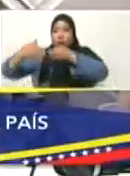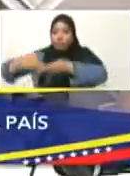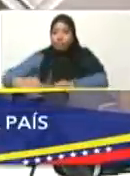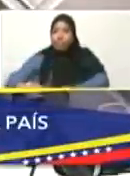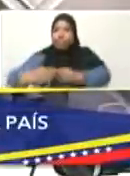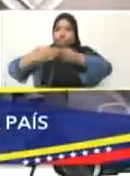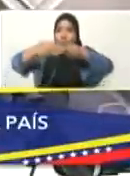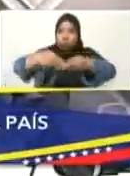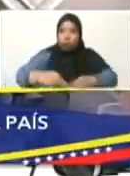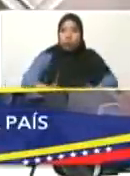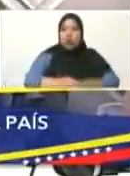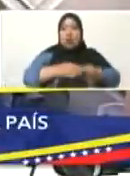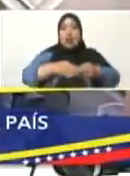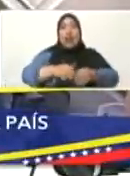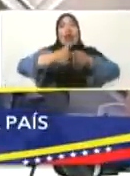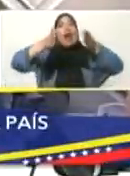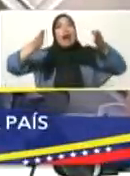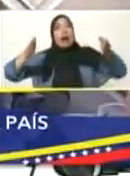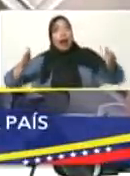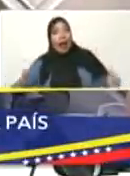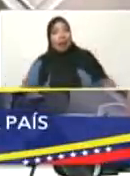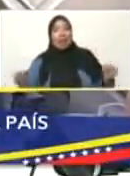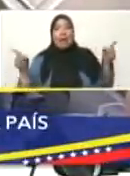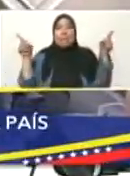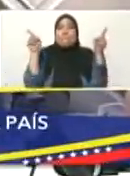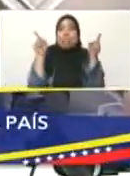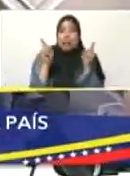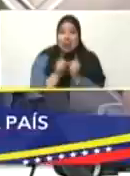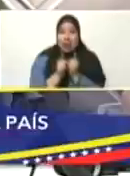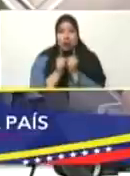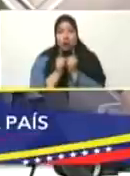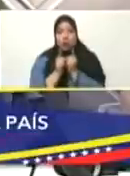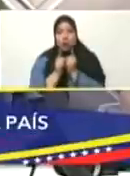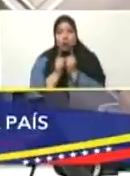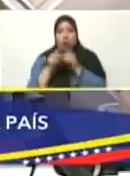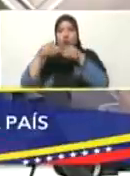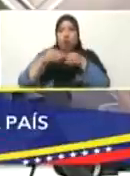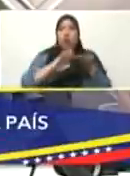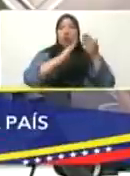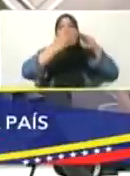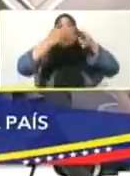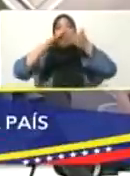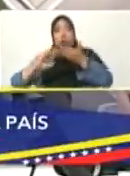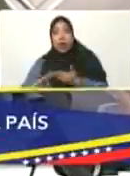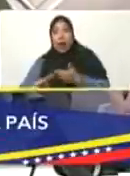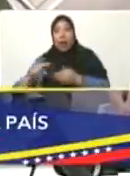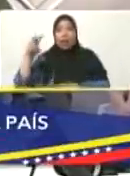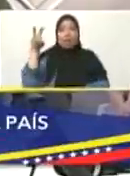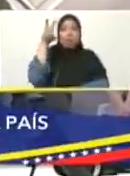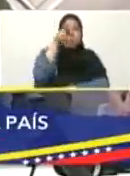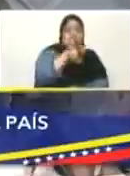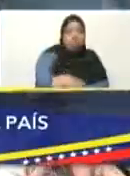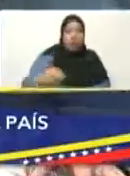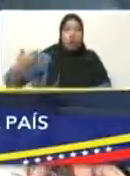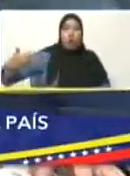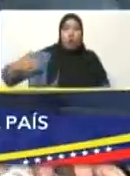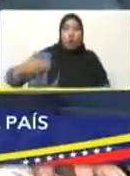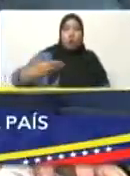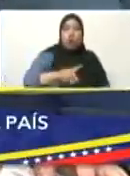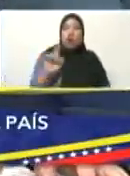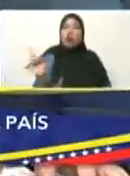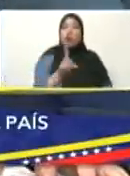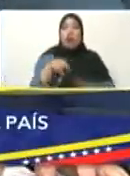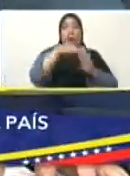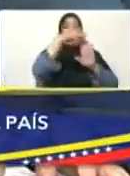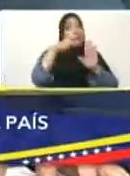De embarcaciones grandes, medianas, pequeñas. Las comunidades de pescadores, pescadoras ya tienen que haber tomado